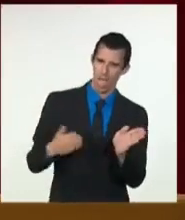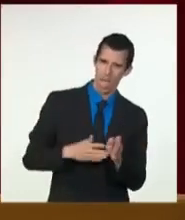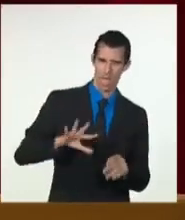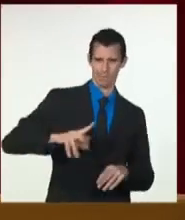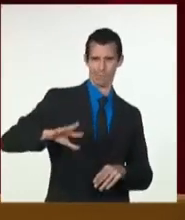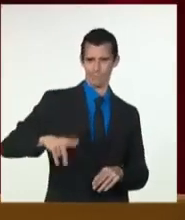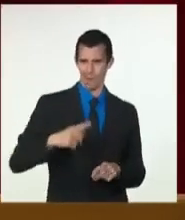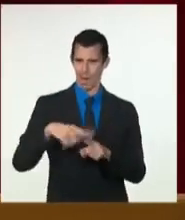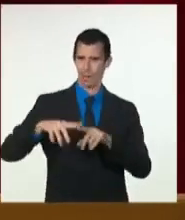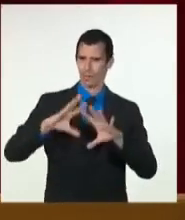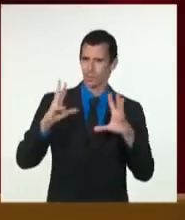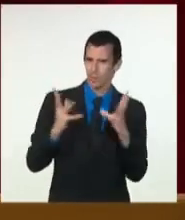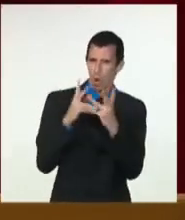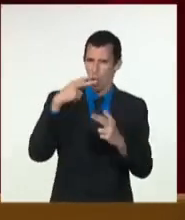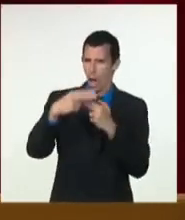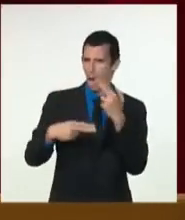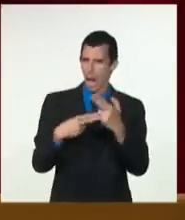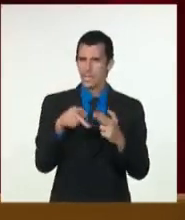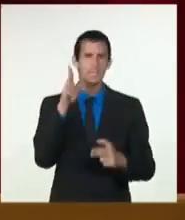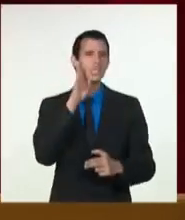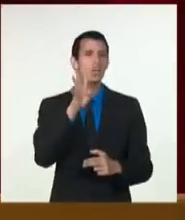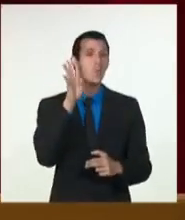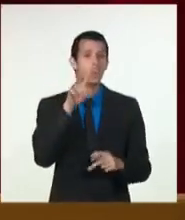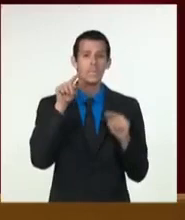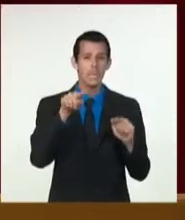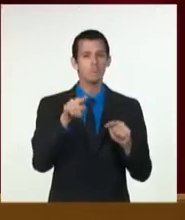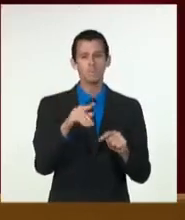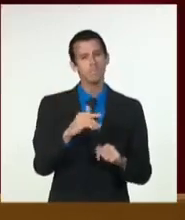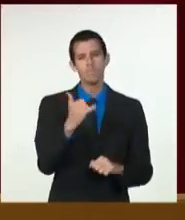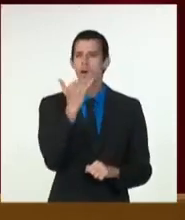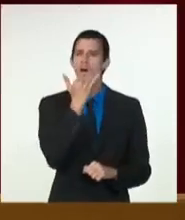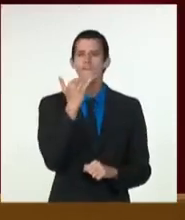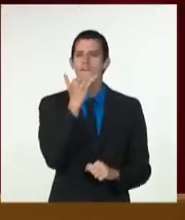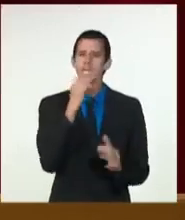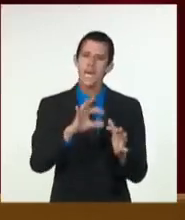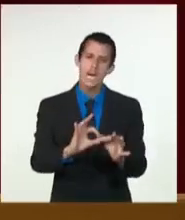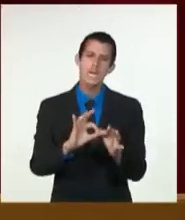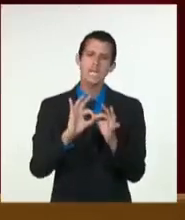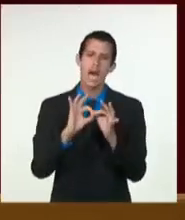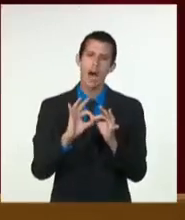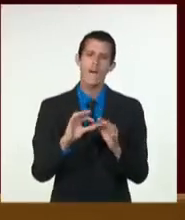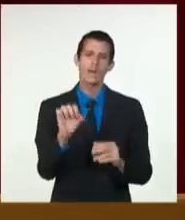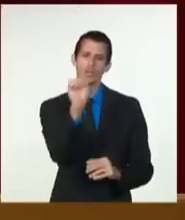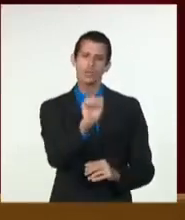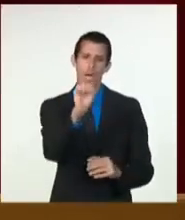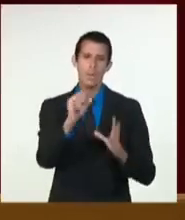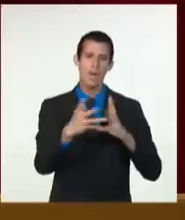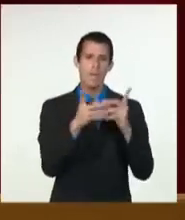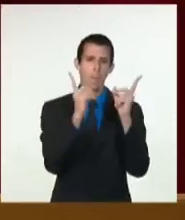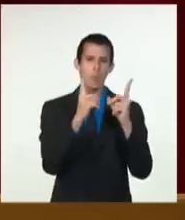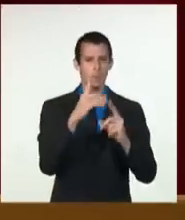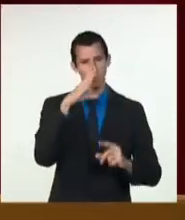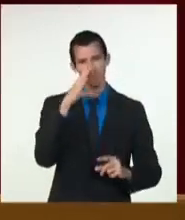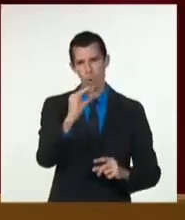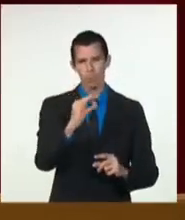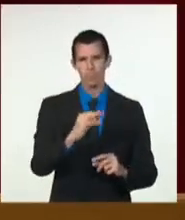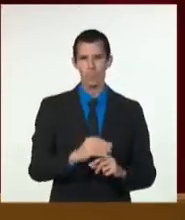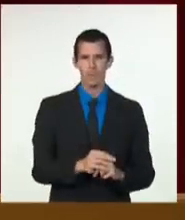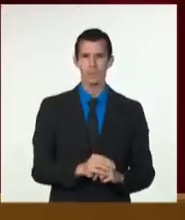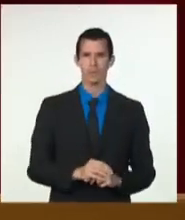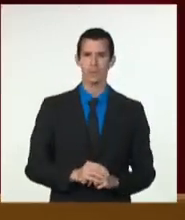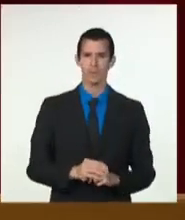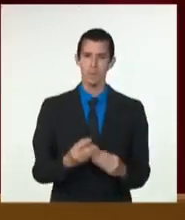atentan contra lo más sagrado del proceso de construcción socialista en tanto profundizan las indeseables